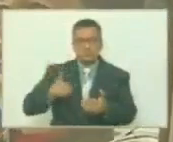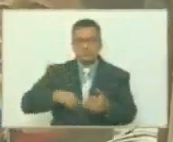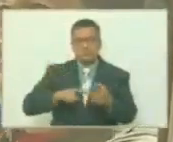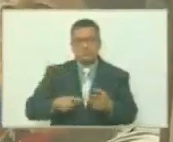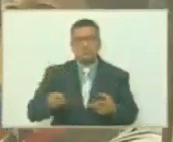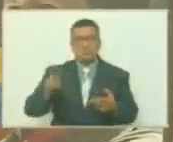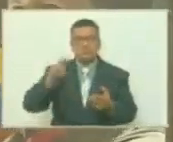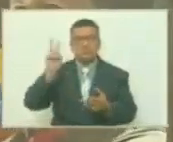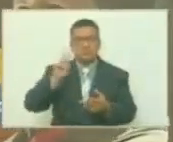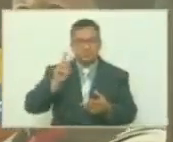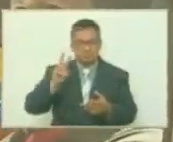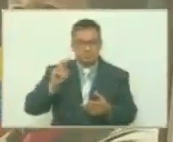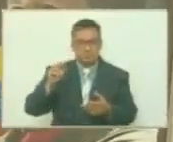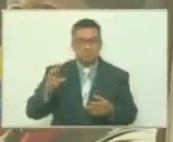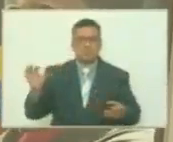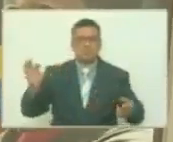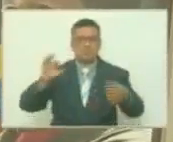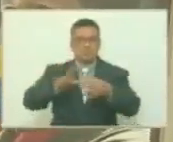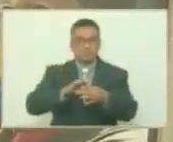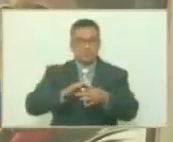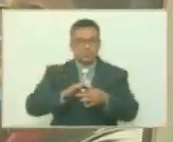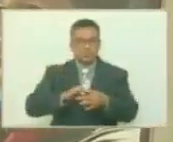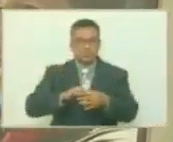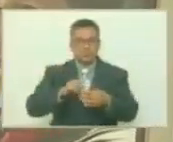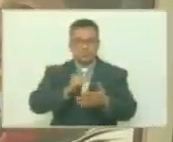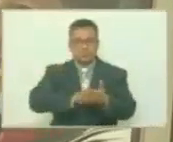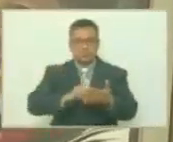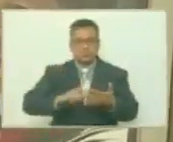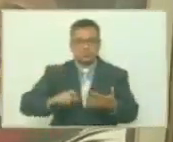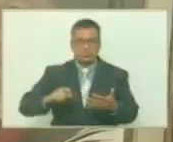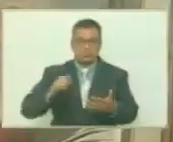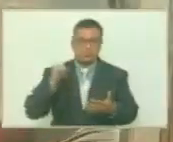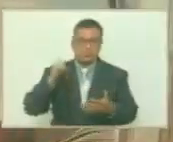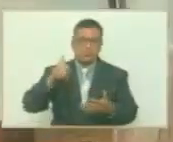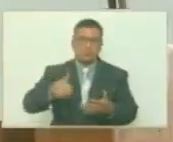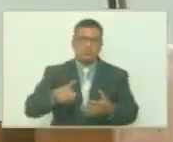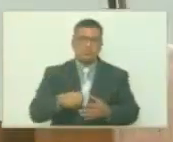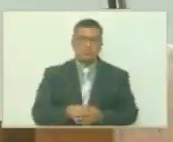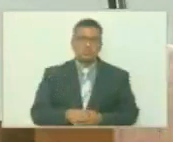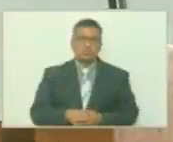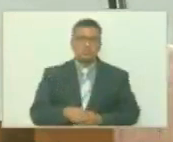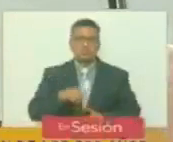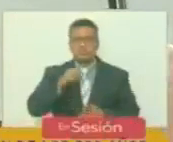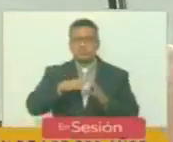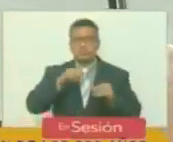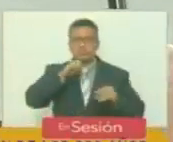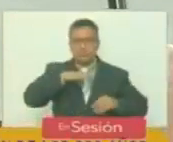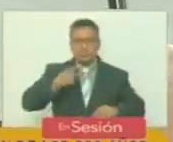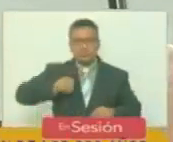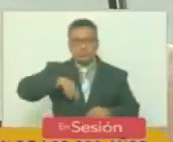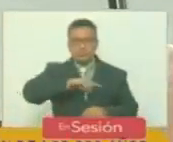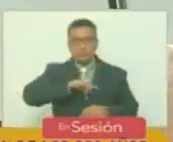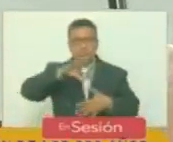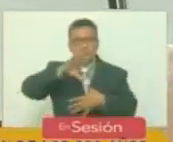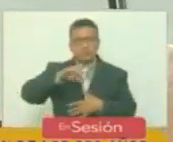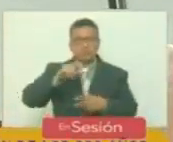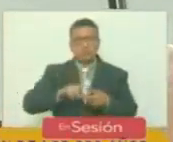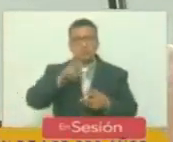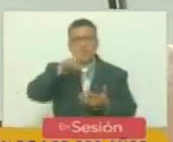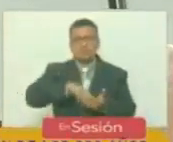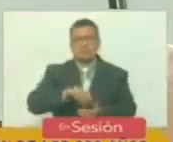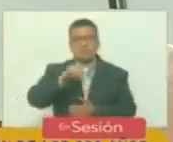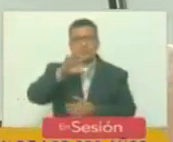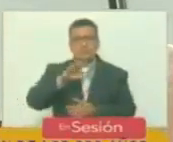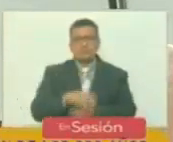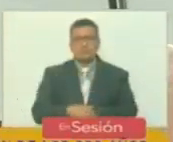Venezuela sellaran una hoja inmortal en la historia de nuestra América en el 2005